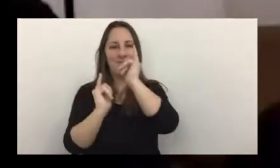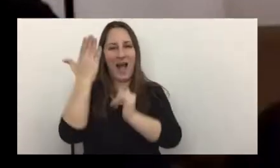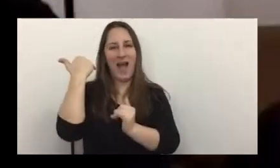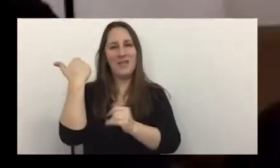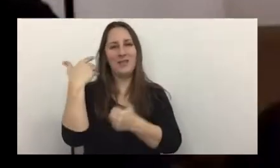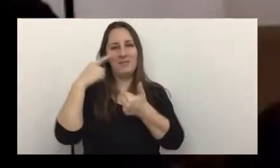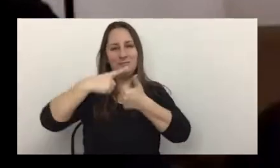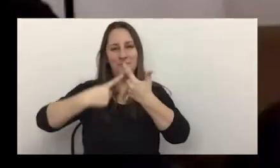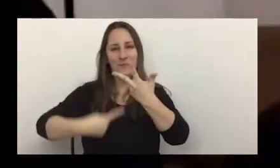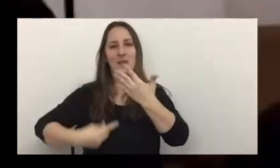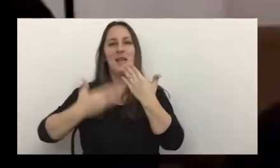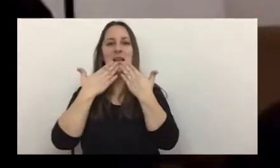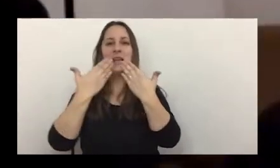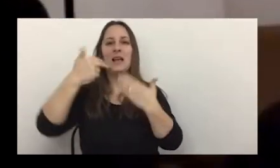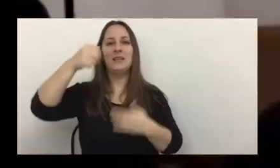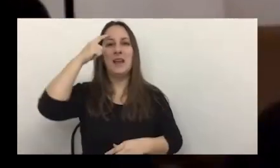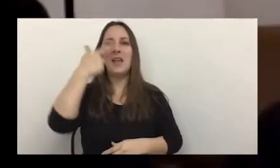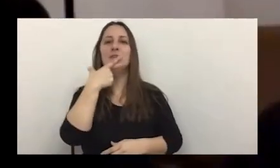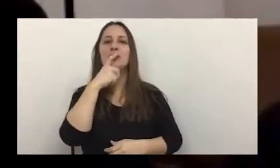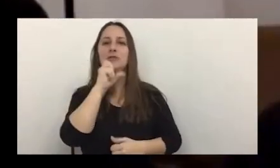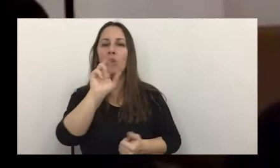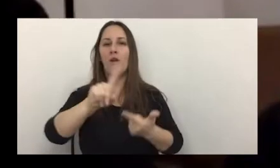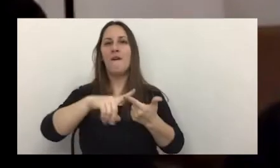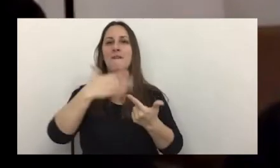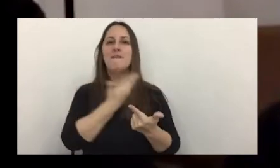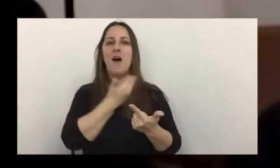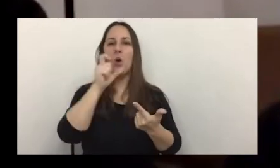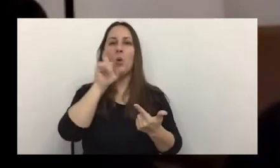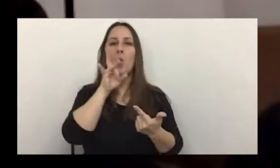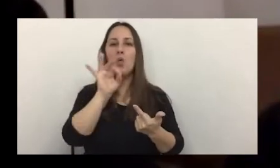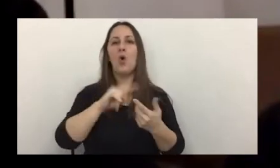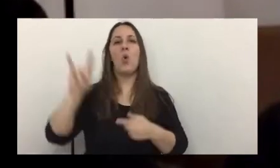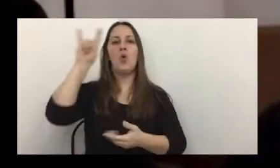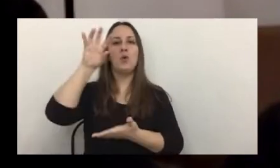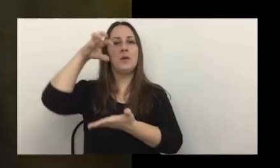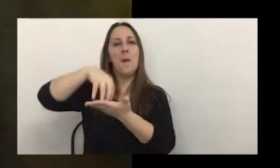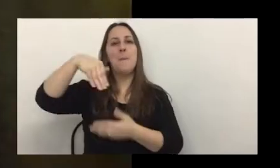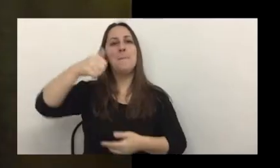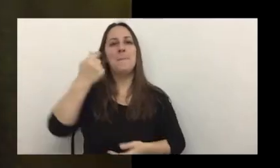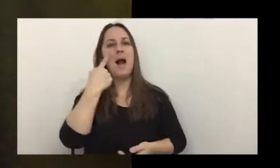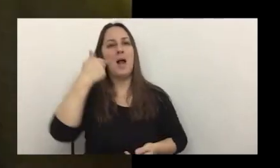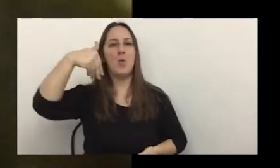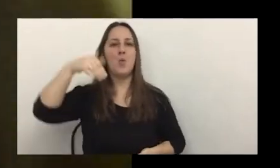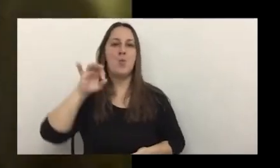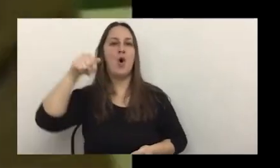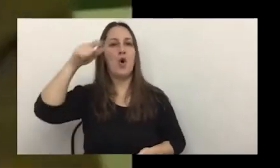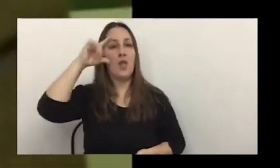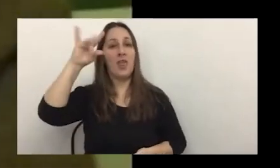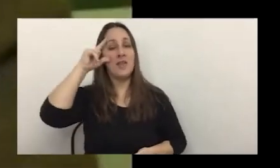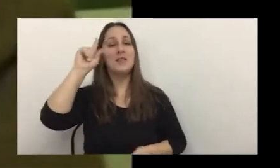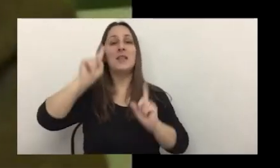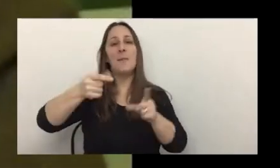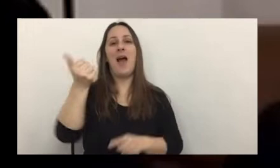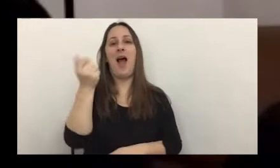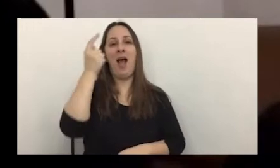agradecer a Néstor, a Facundo, a la Universidad de Maimonides y a la AFIP por